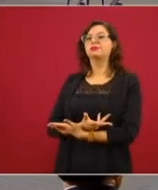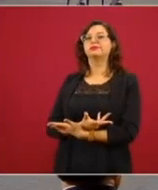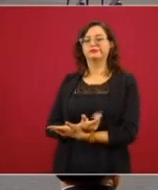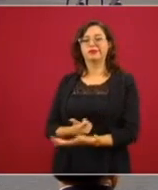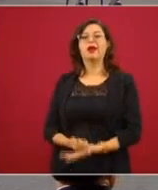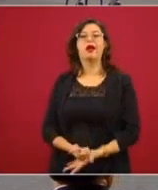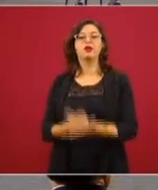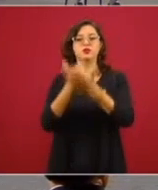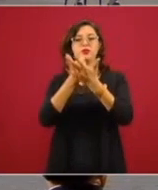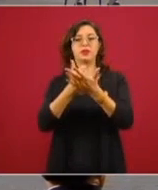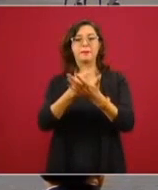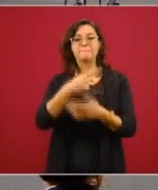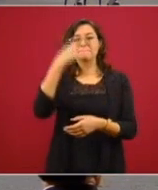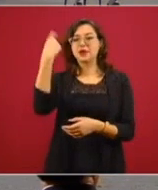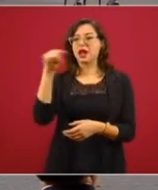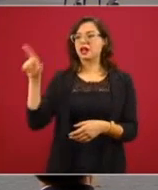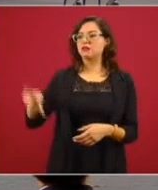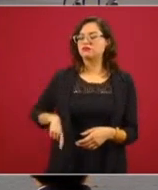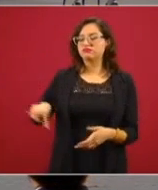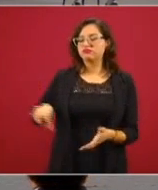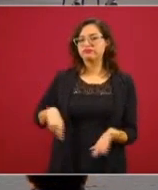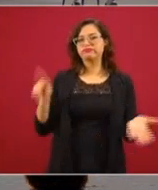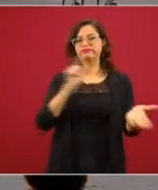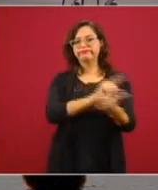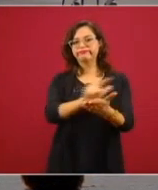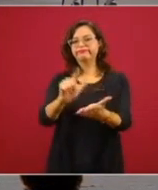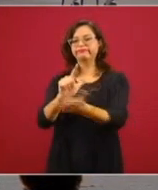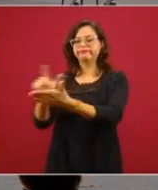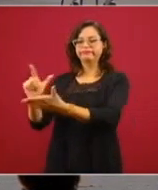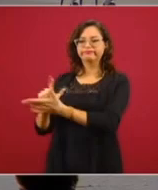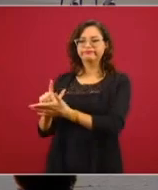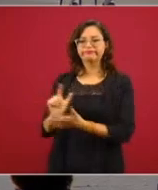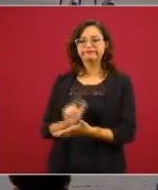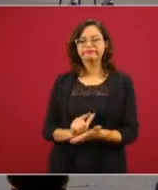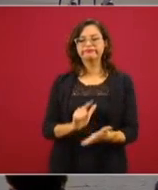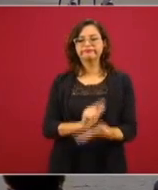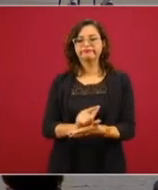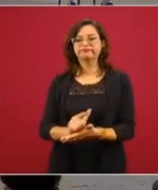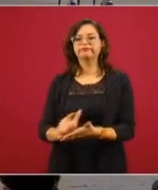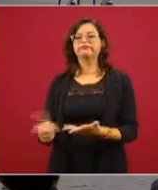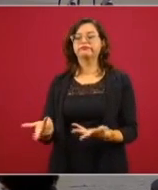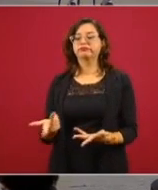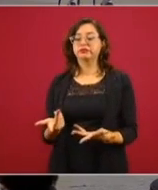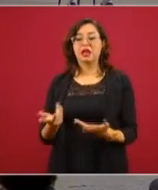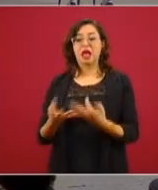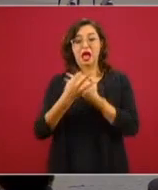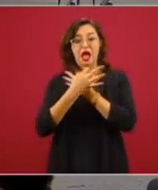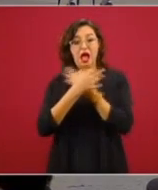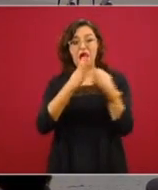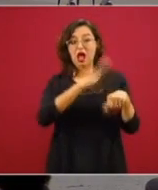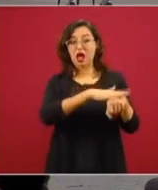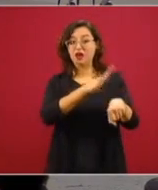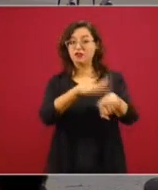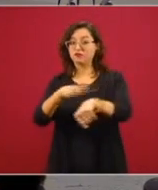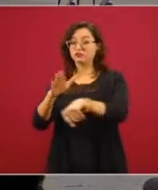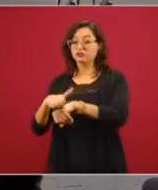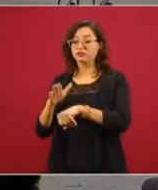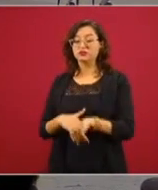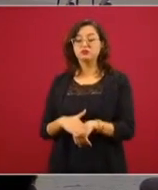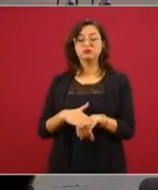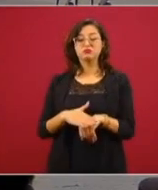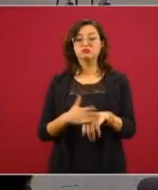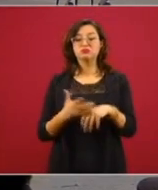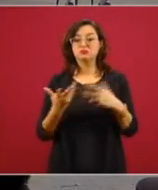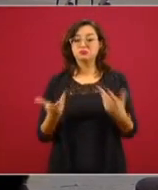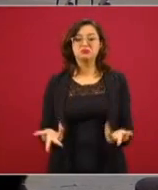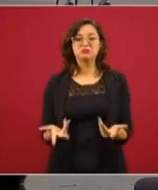a purificar la vida pública, a que se mande la señal de que no se puede